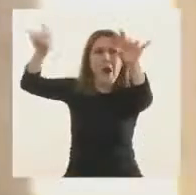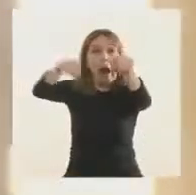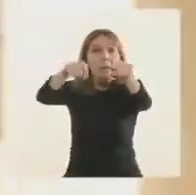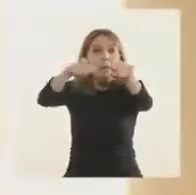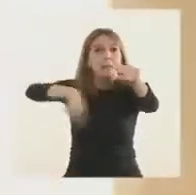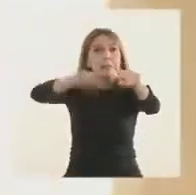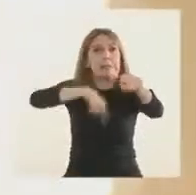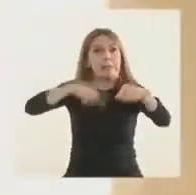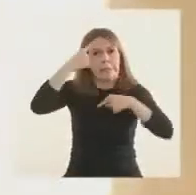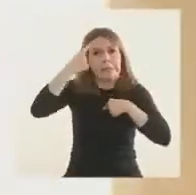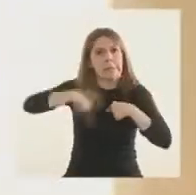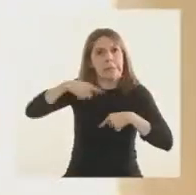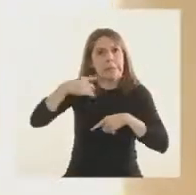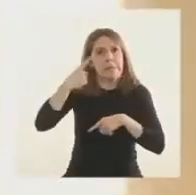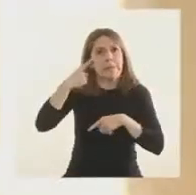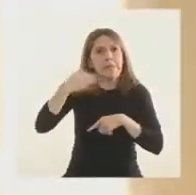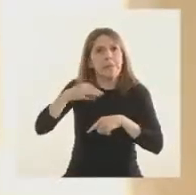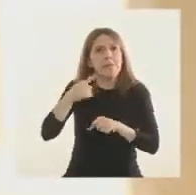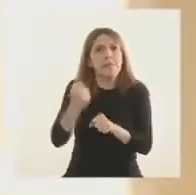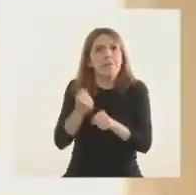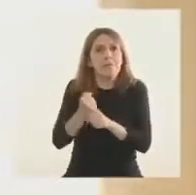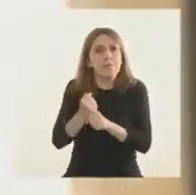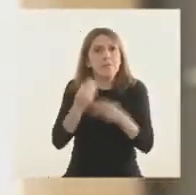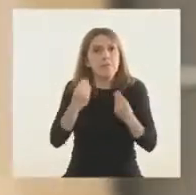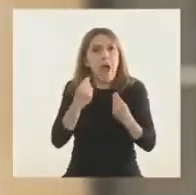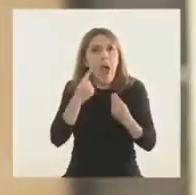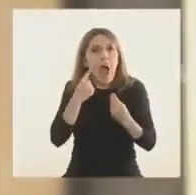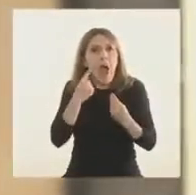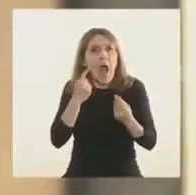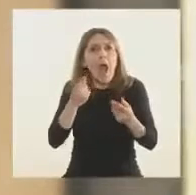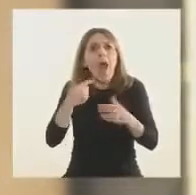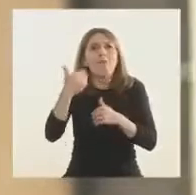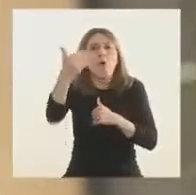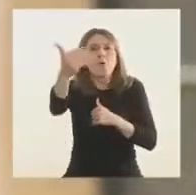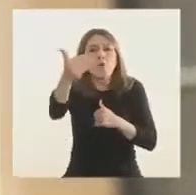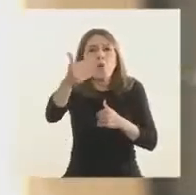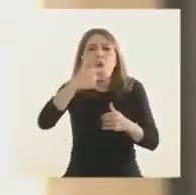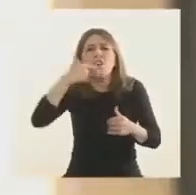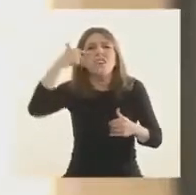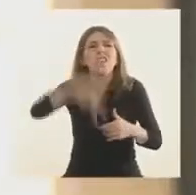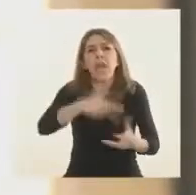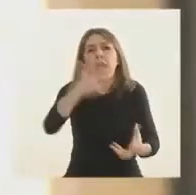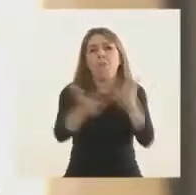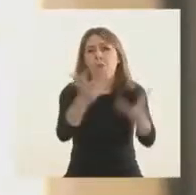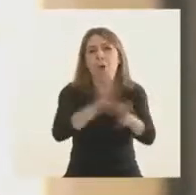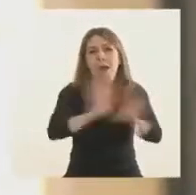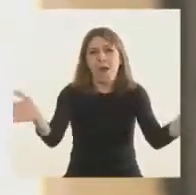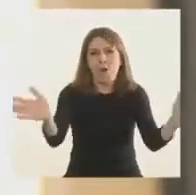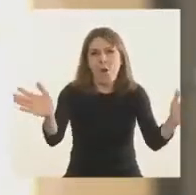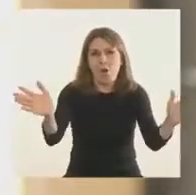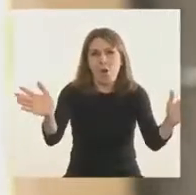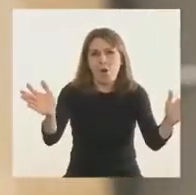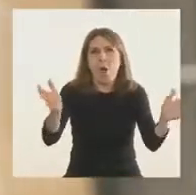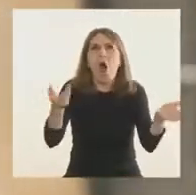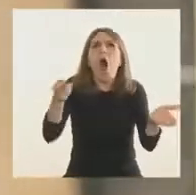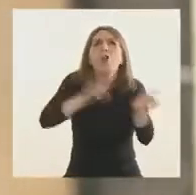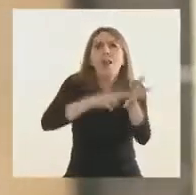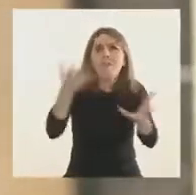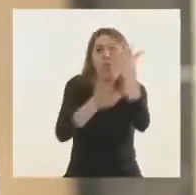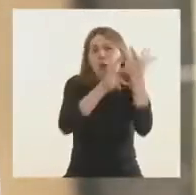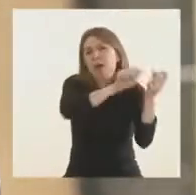en que nunca más se repitan en el futuro. Claramente. Es cierto